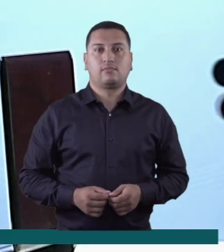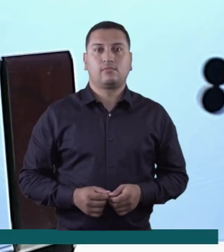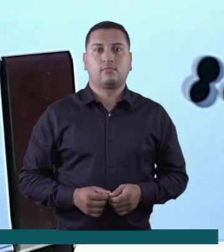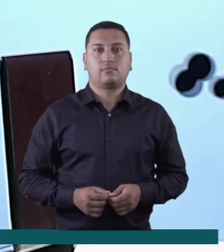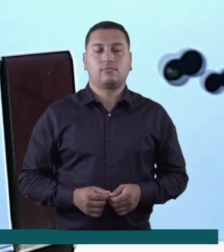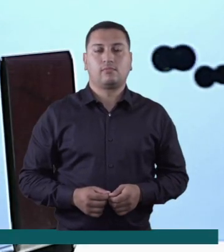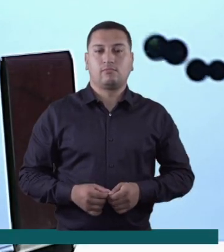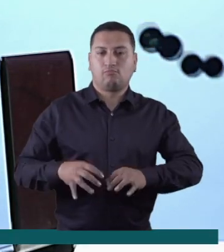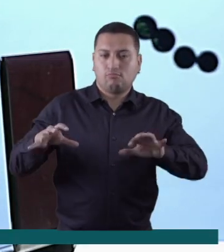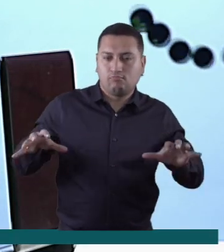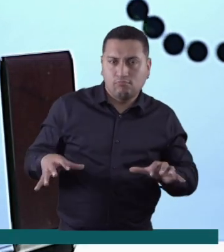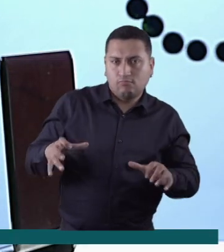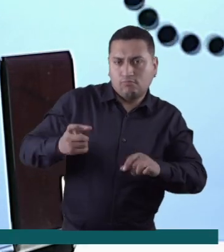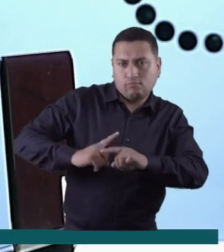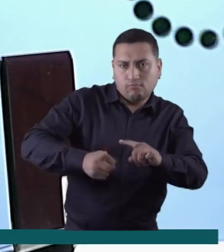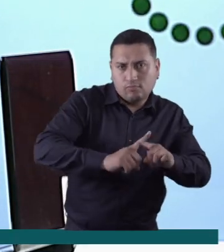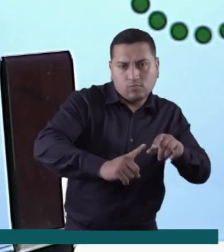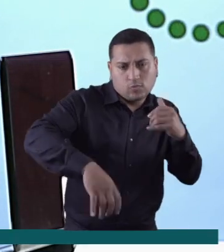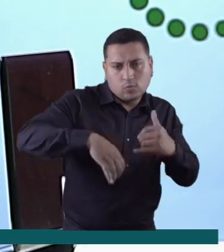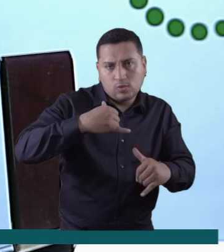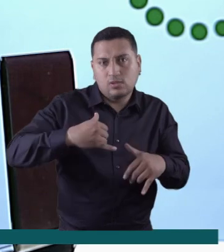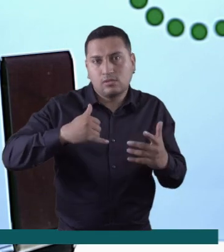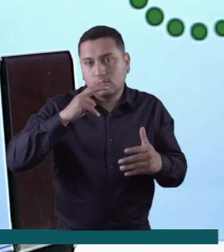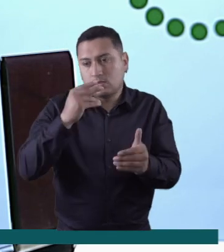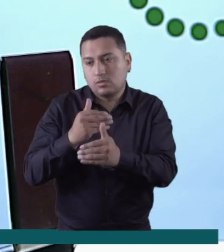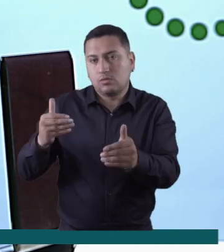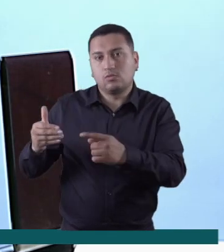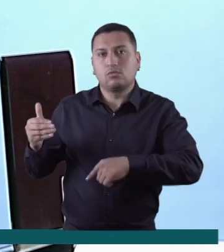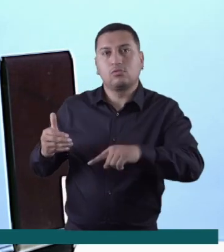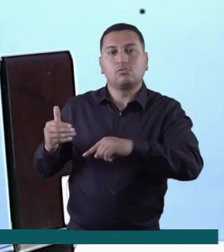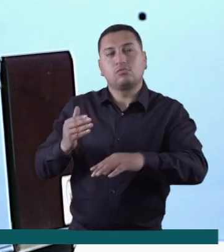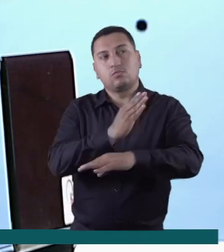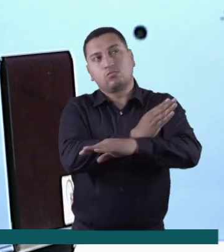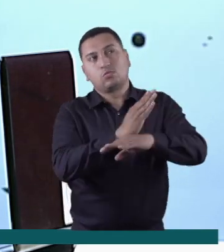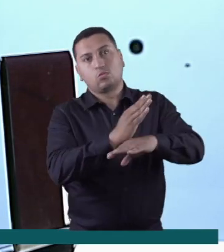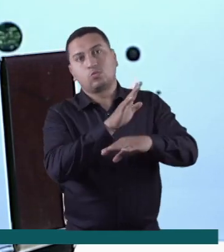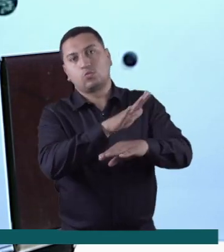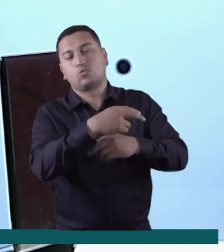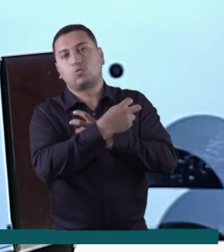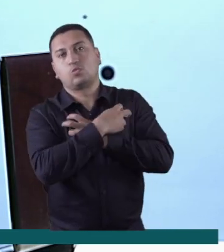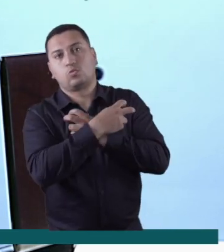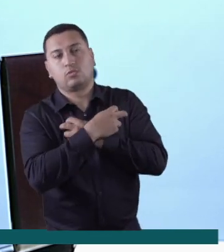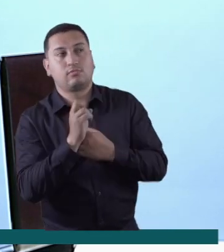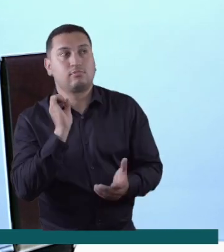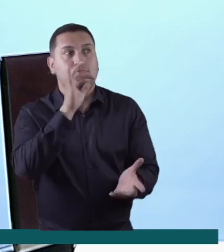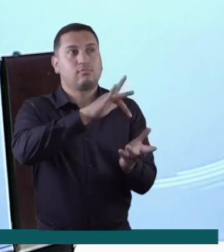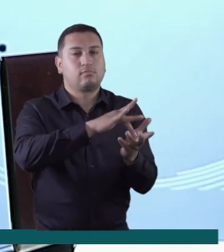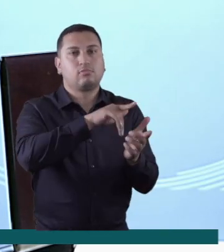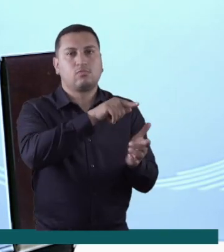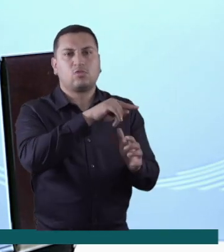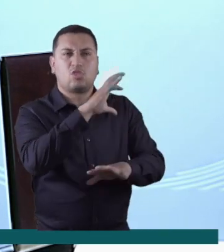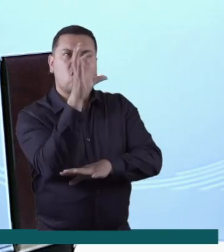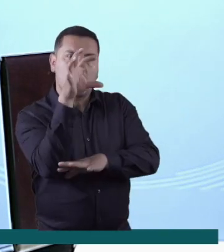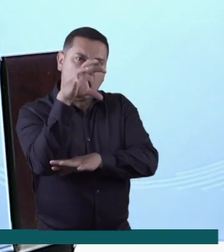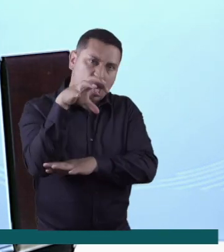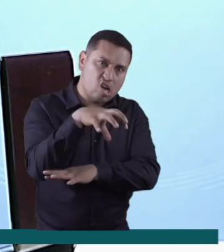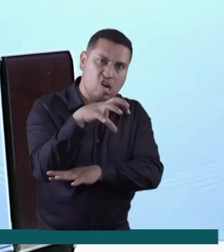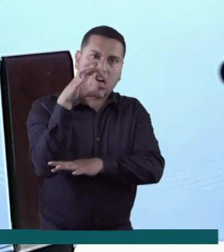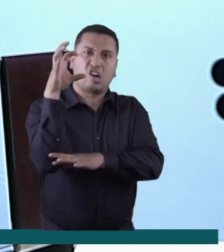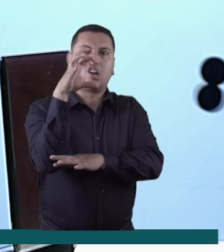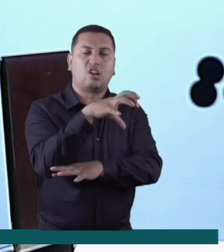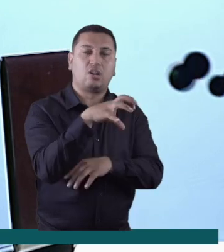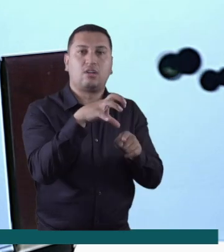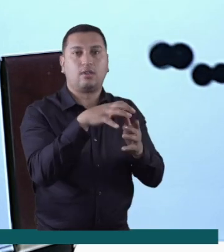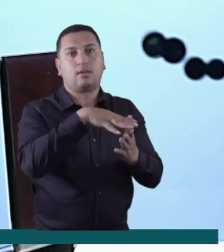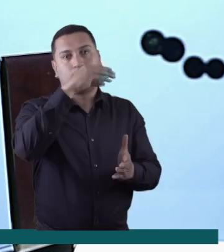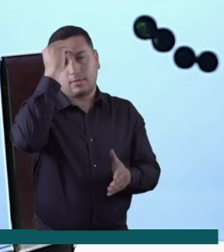Marixa espera Con actividades lúdicas y juegos, los niños que visitan la biblioteca departamental del Huila aprenden sobre dinosaurios. El objetivo